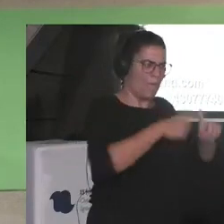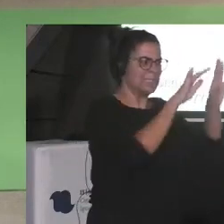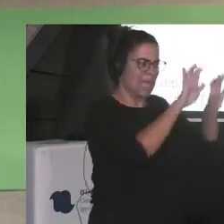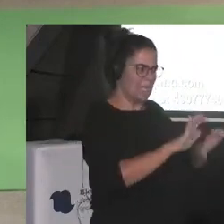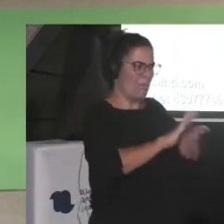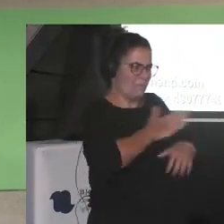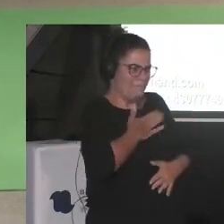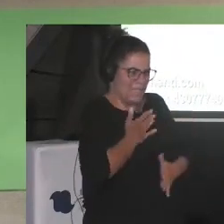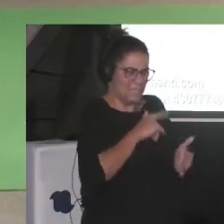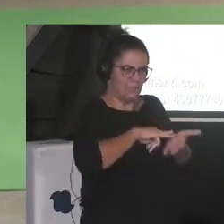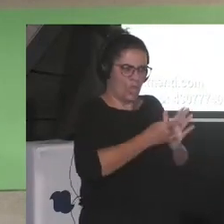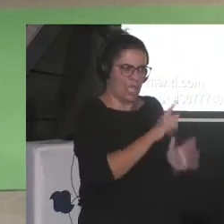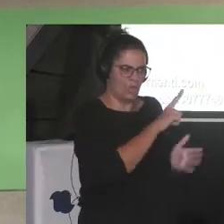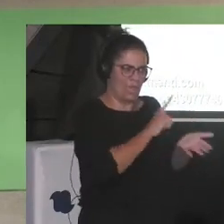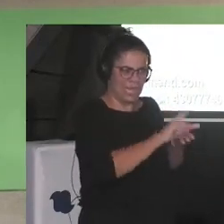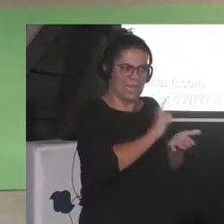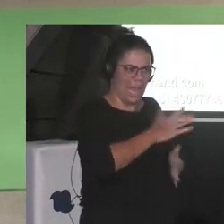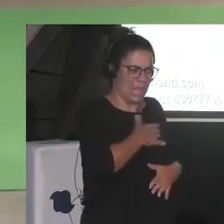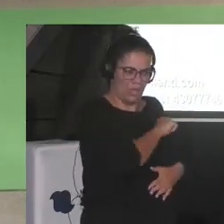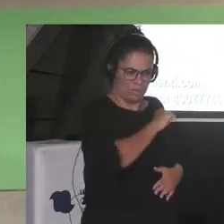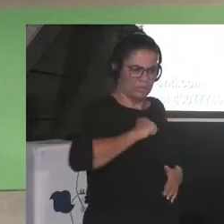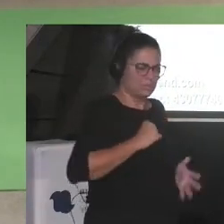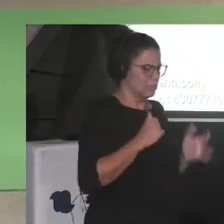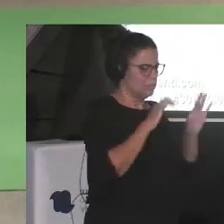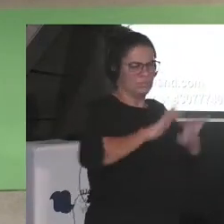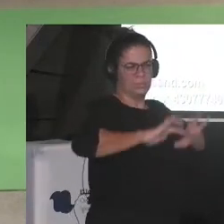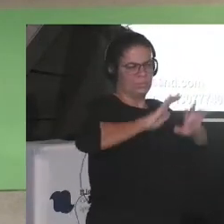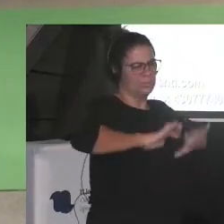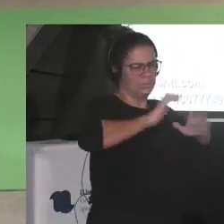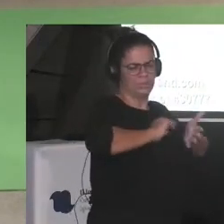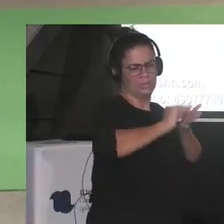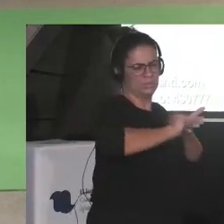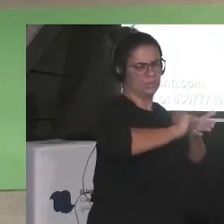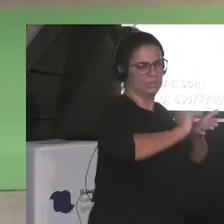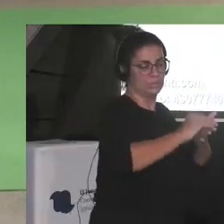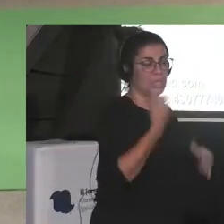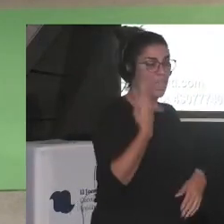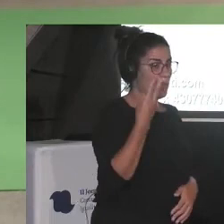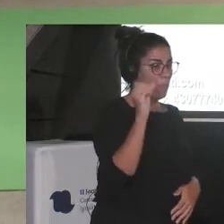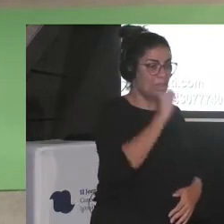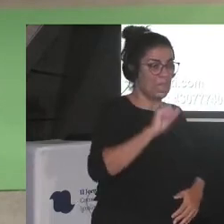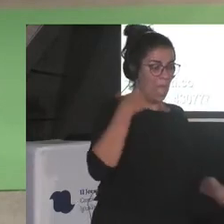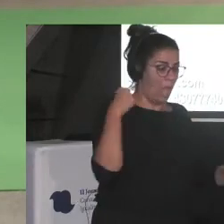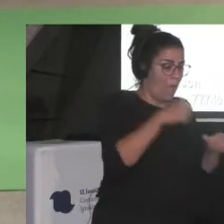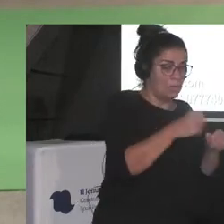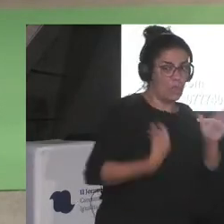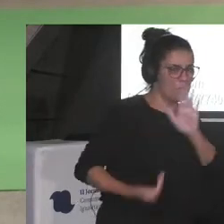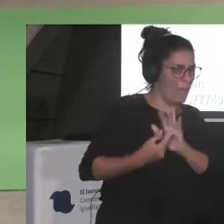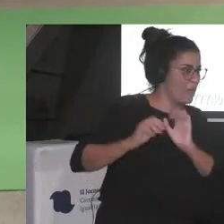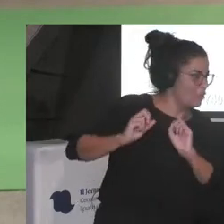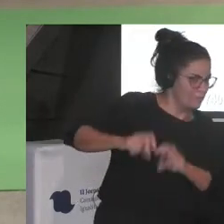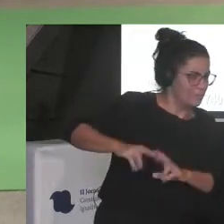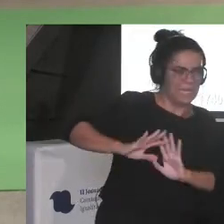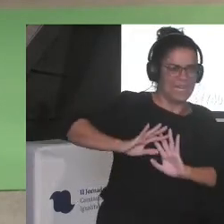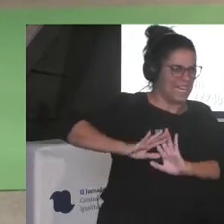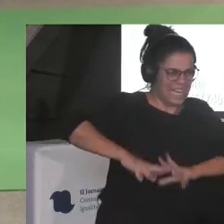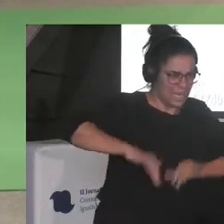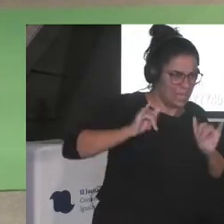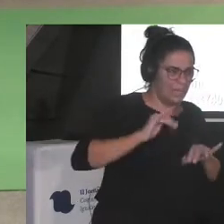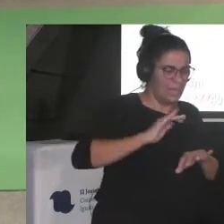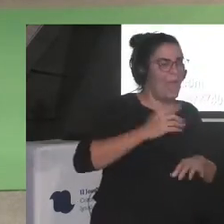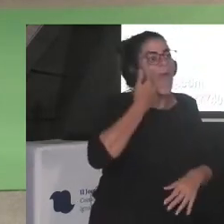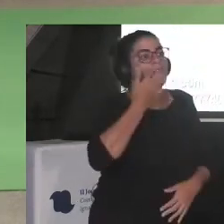literarios y no paro no paro desde hace 20 años no paro para que alguien por fin diga oye sí y ese